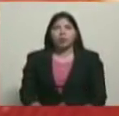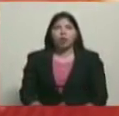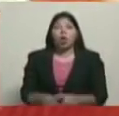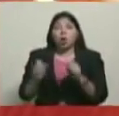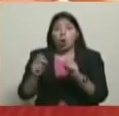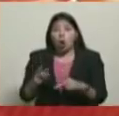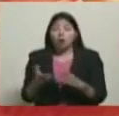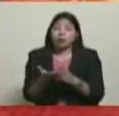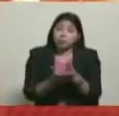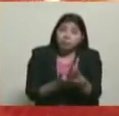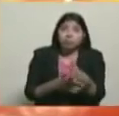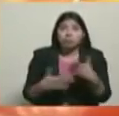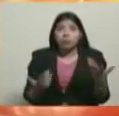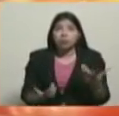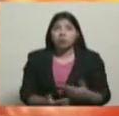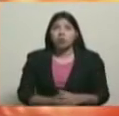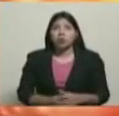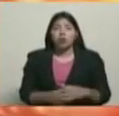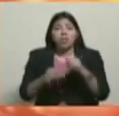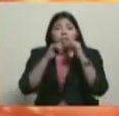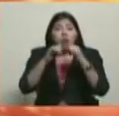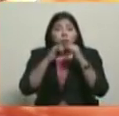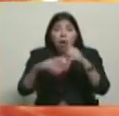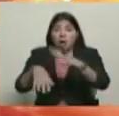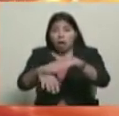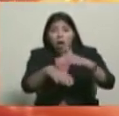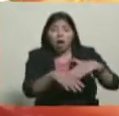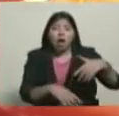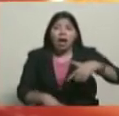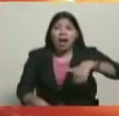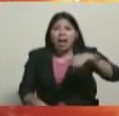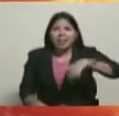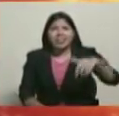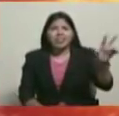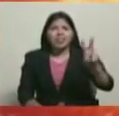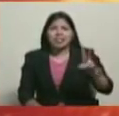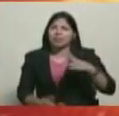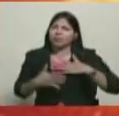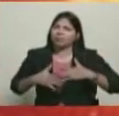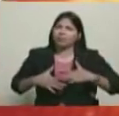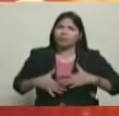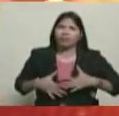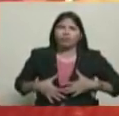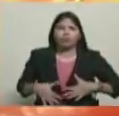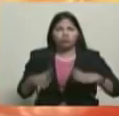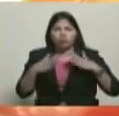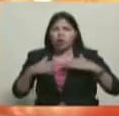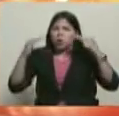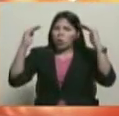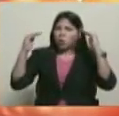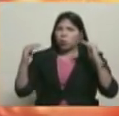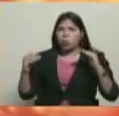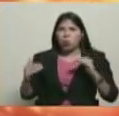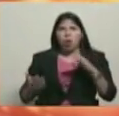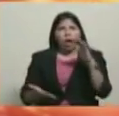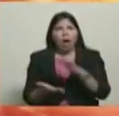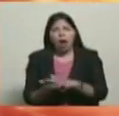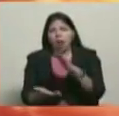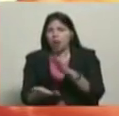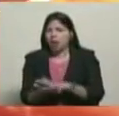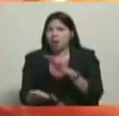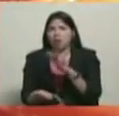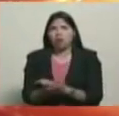informándole a nuestro pueblo, la situación en el país es de absoluta tranquilidad y calma. En toda Venezuela,